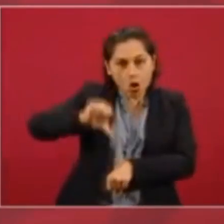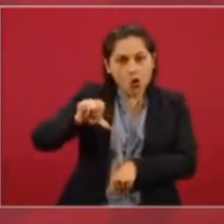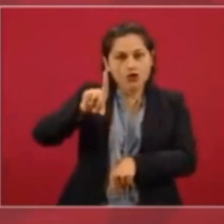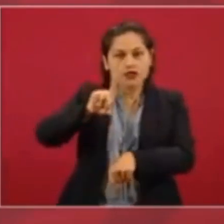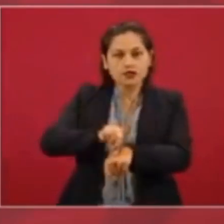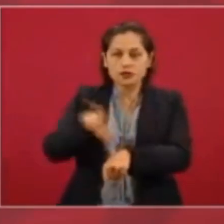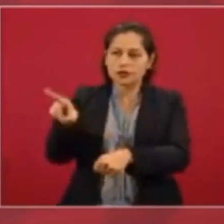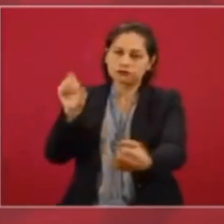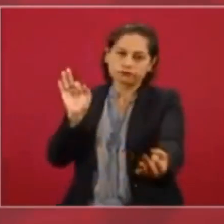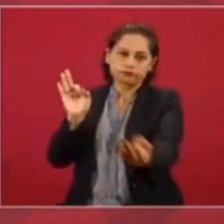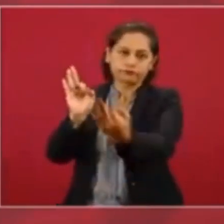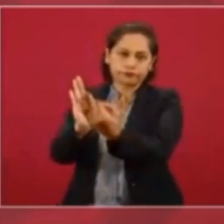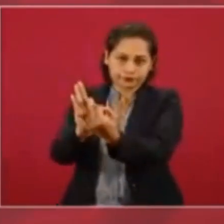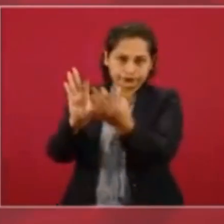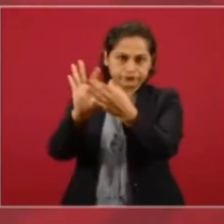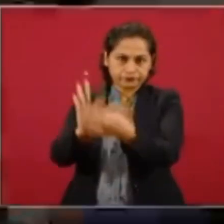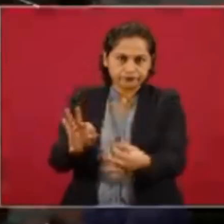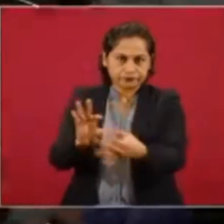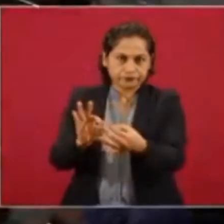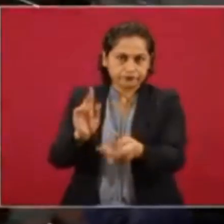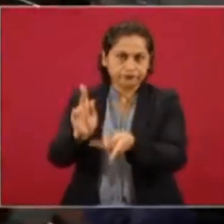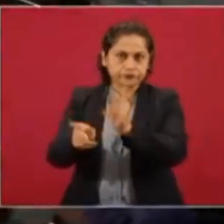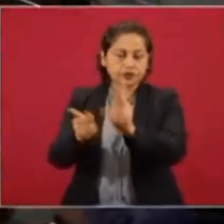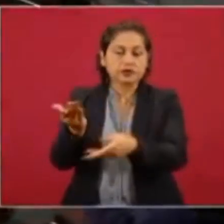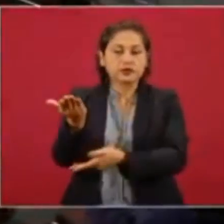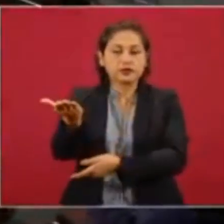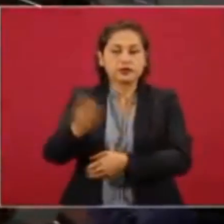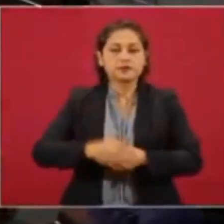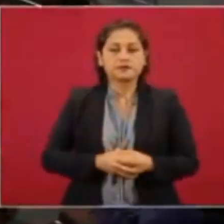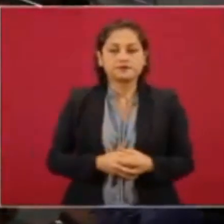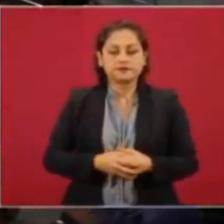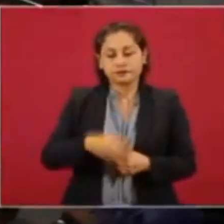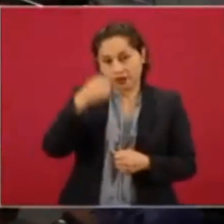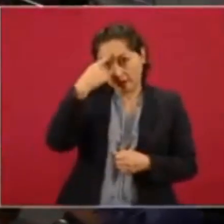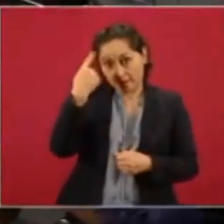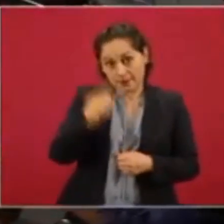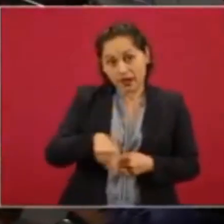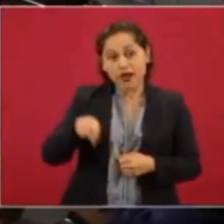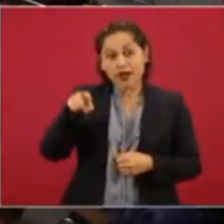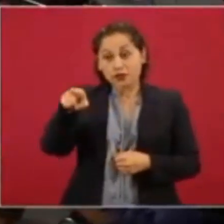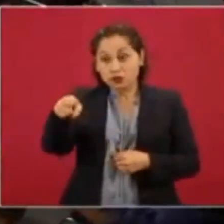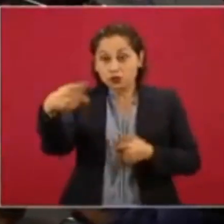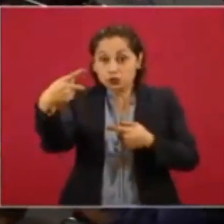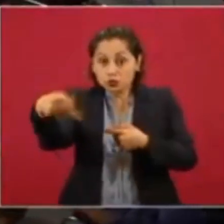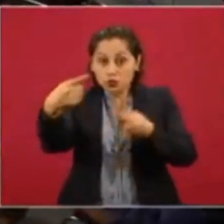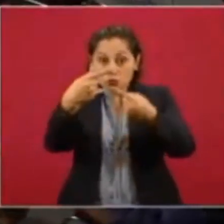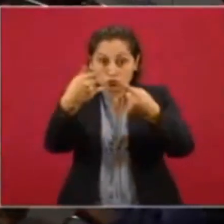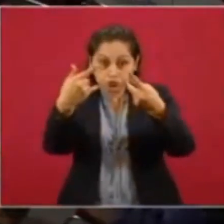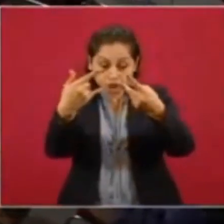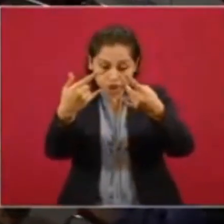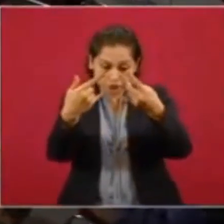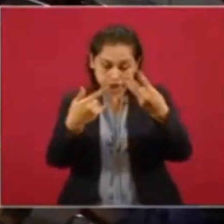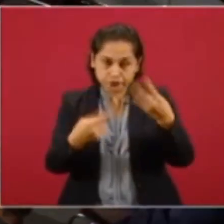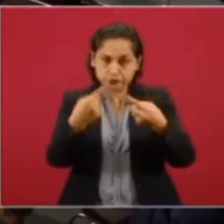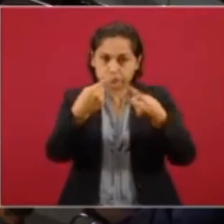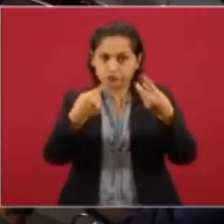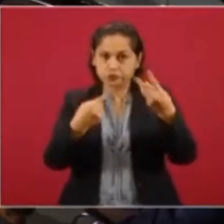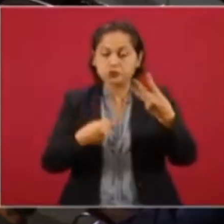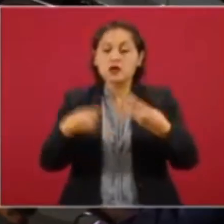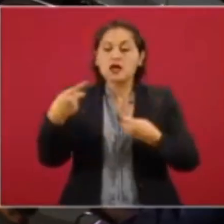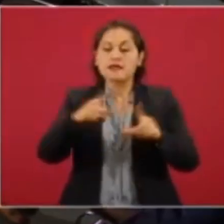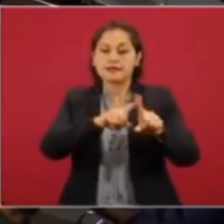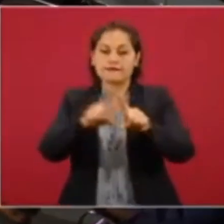que recoja todos tus planteamientos de los distintos